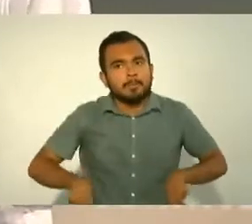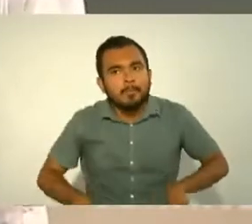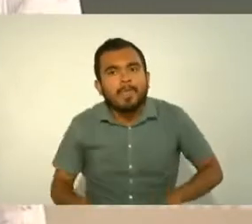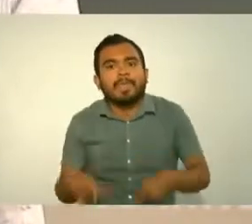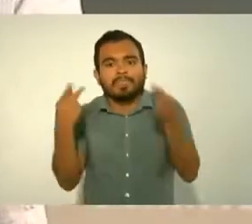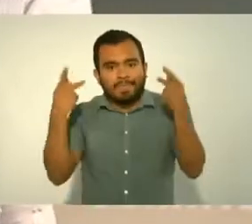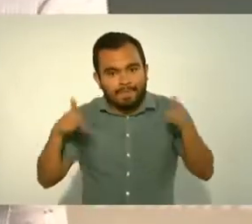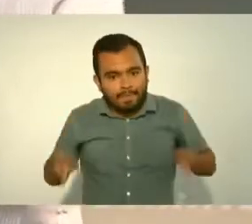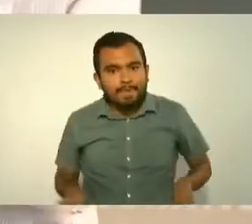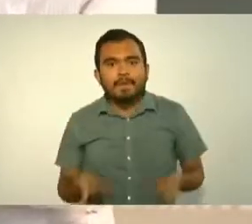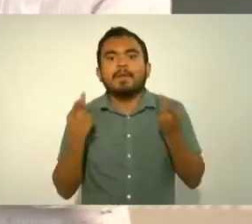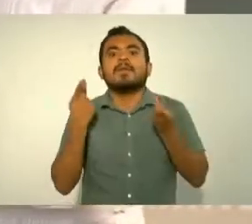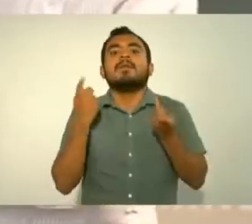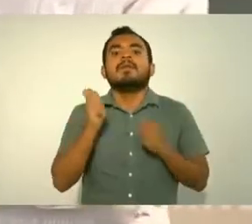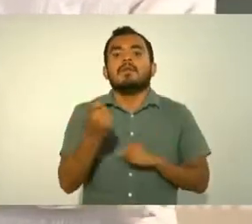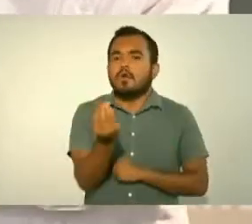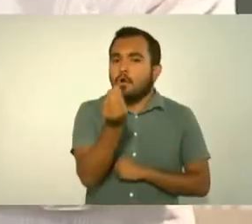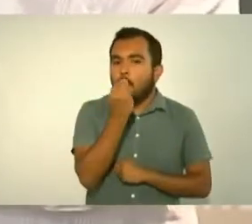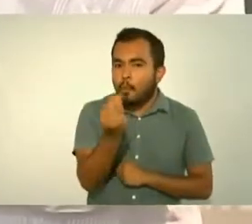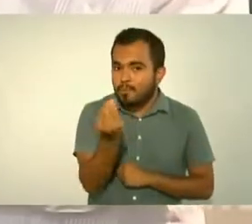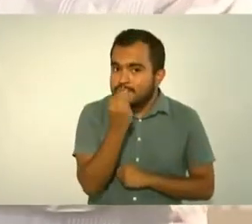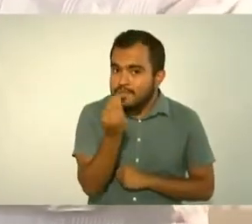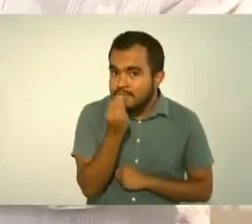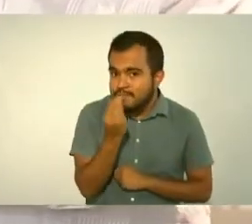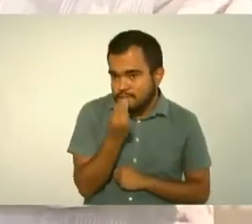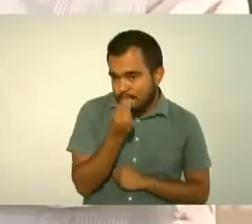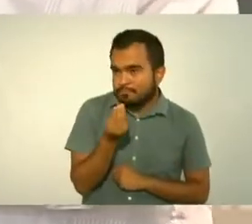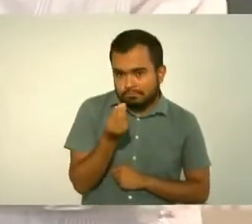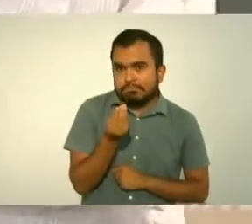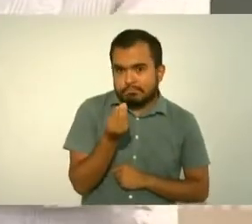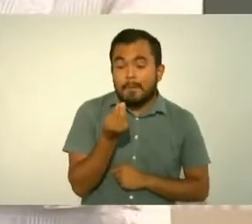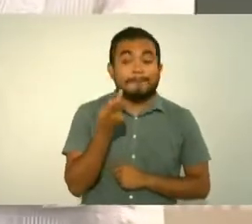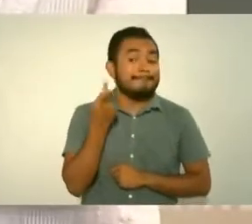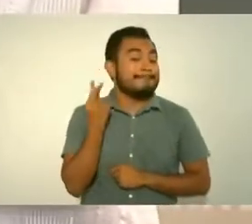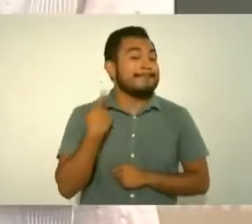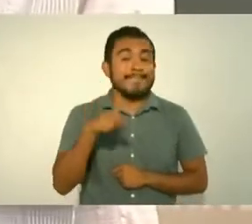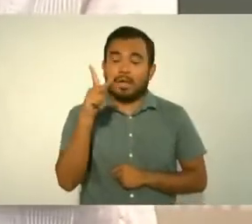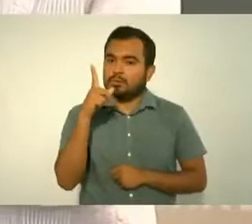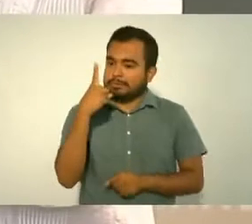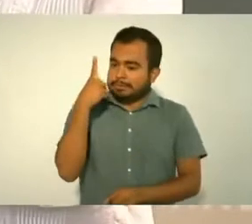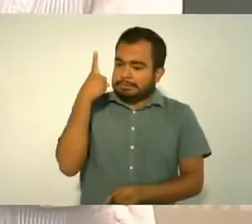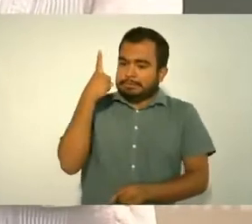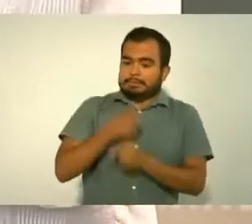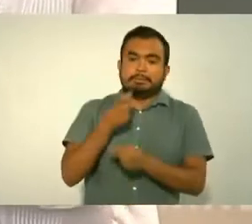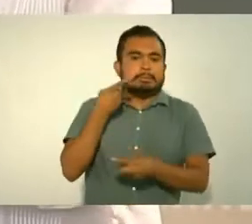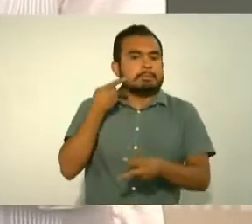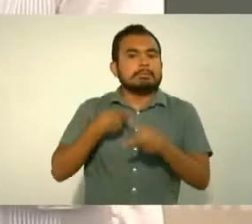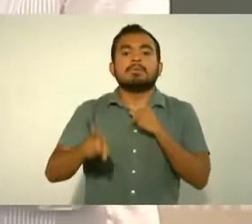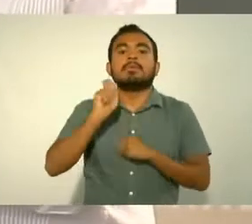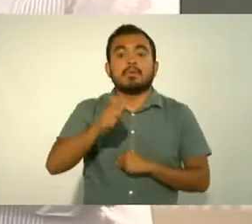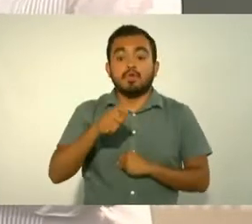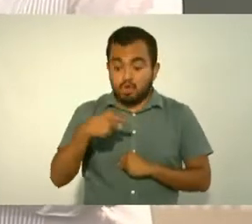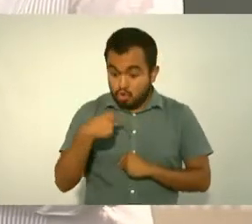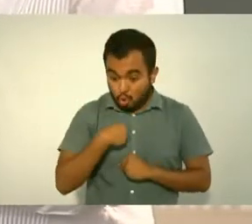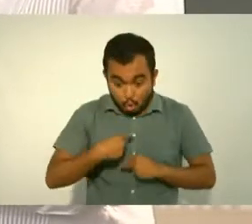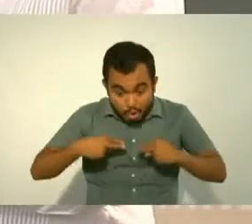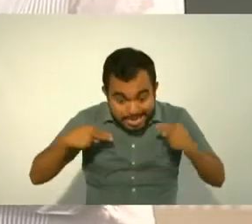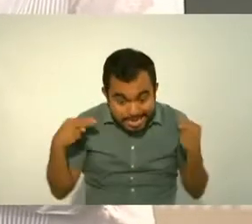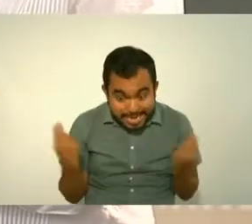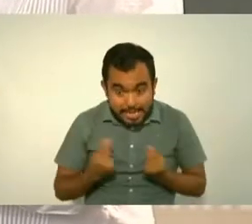alimentos pero empecemos por producir lo que consumimos